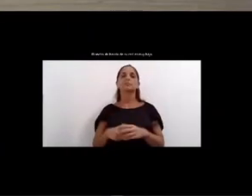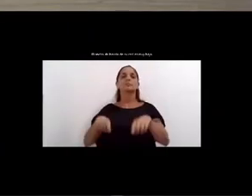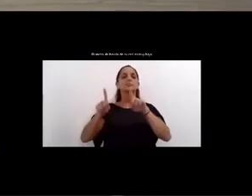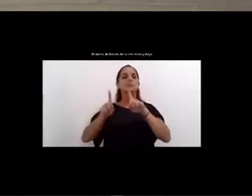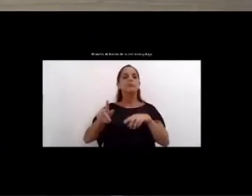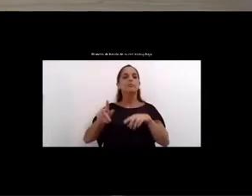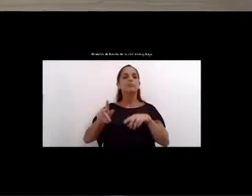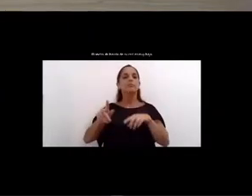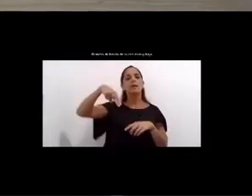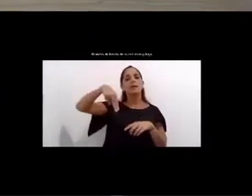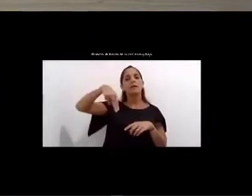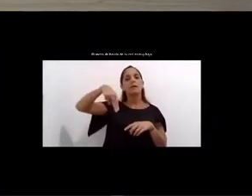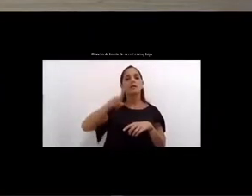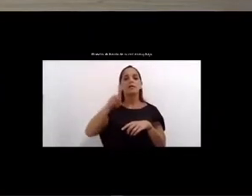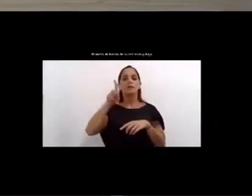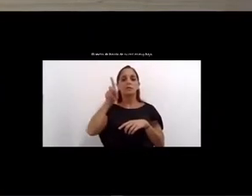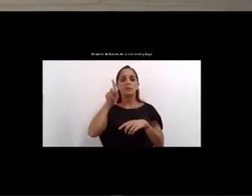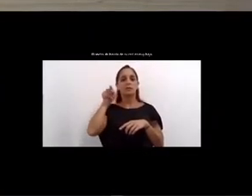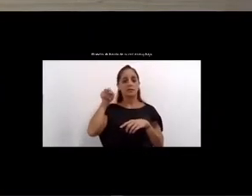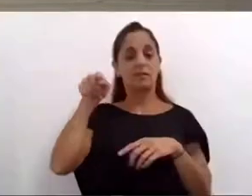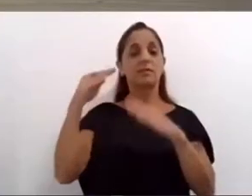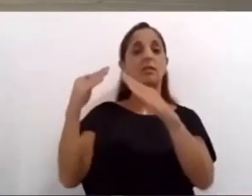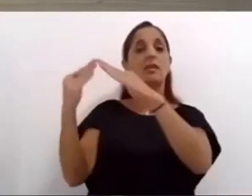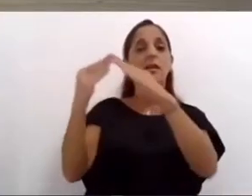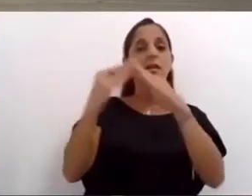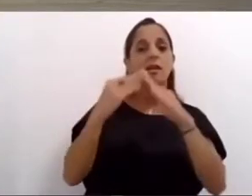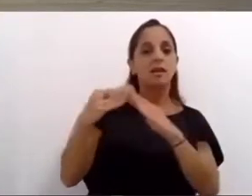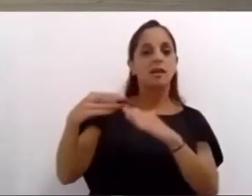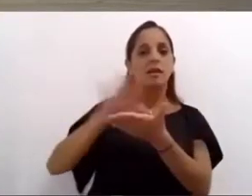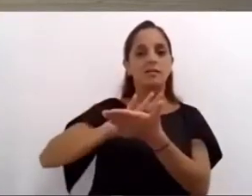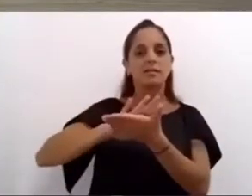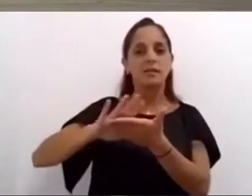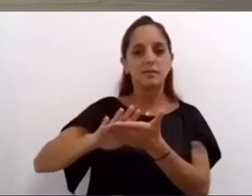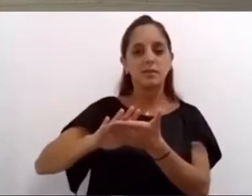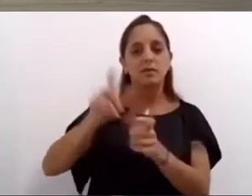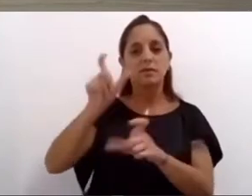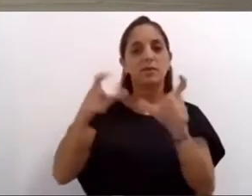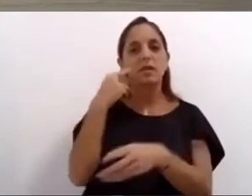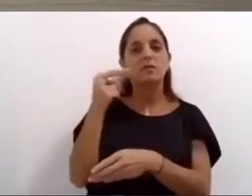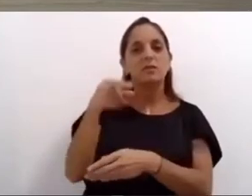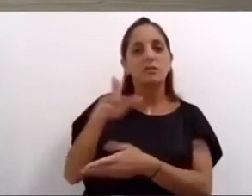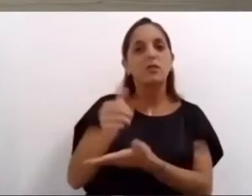viviendas de Carvia y Montevideo tan esperadas por los vecinos de ese barrio